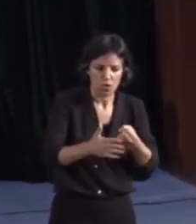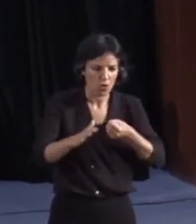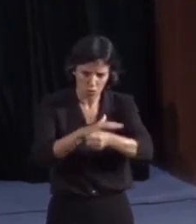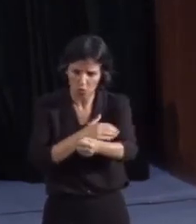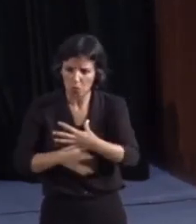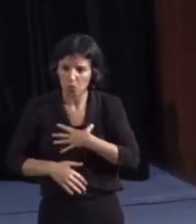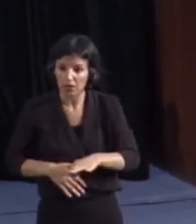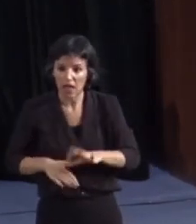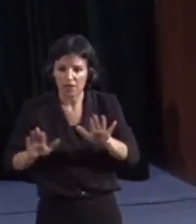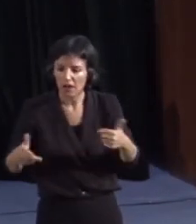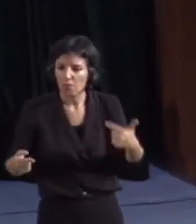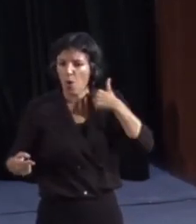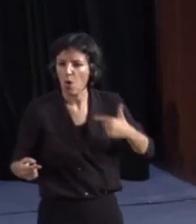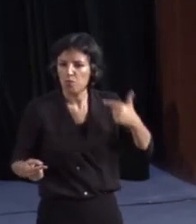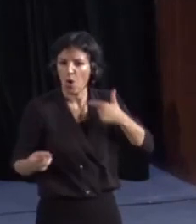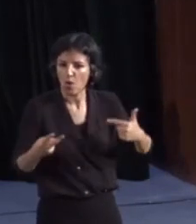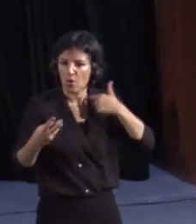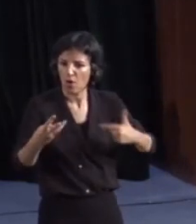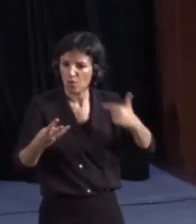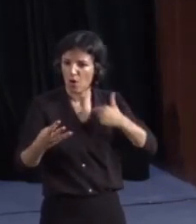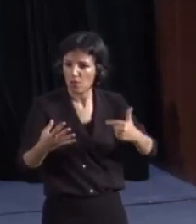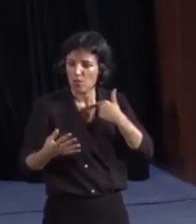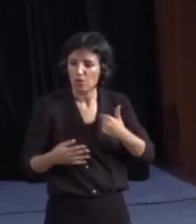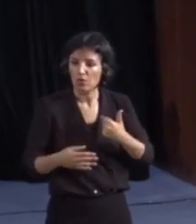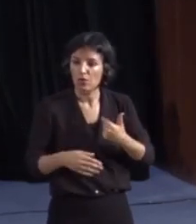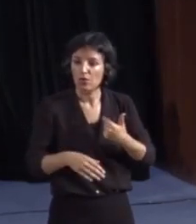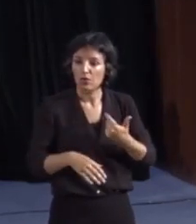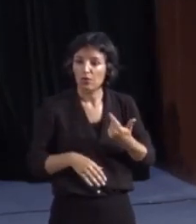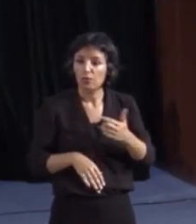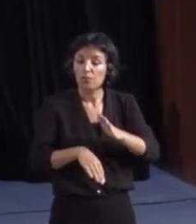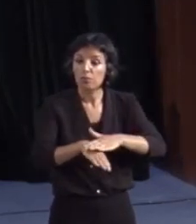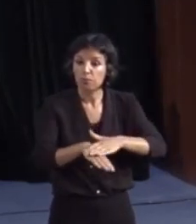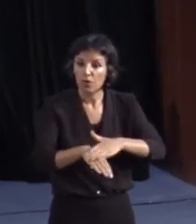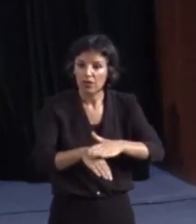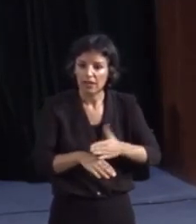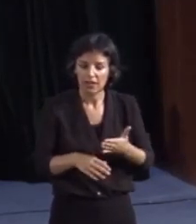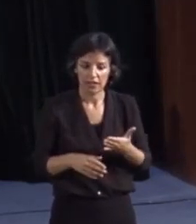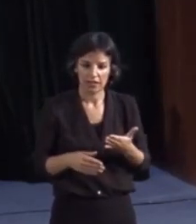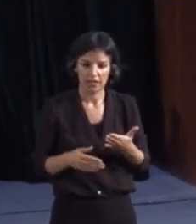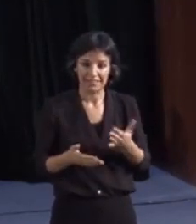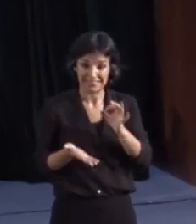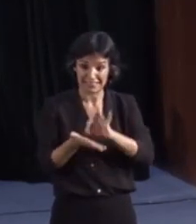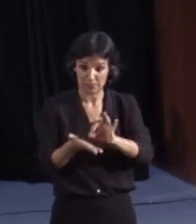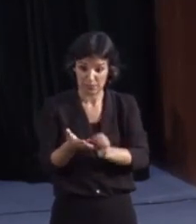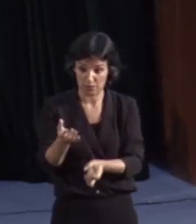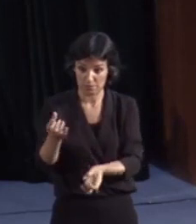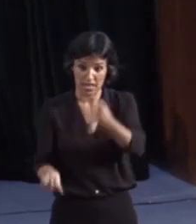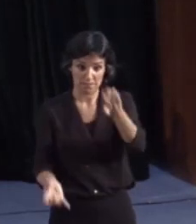se quejan de que no encuentran un campo de actuación porque se están hurtando estos servicios.